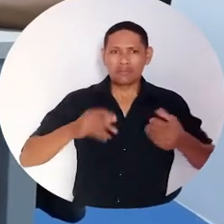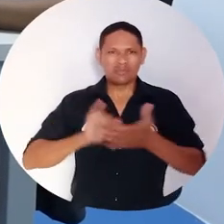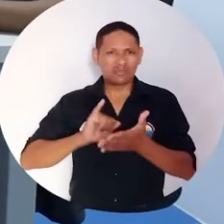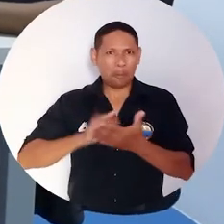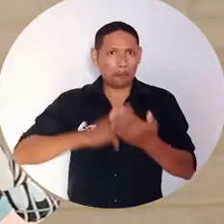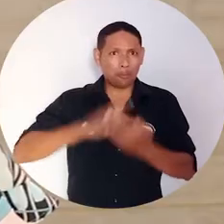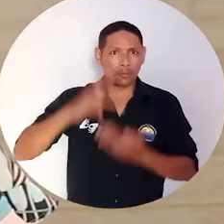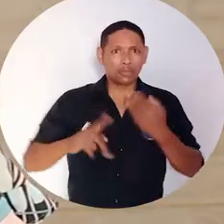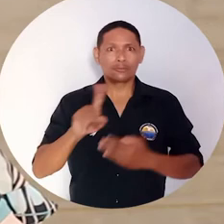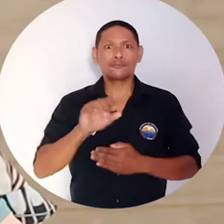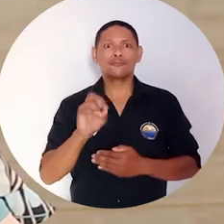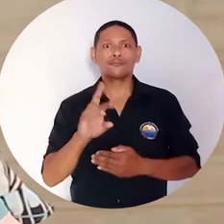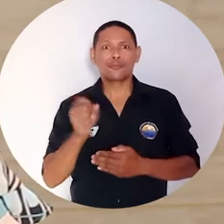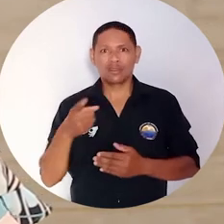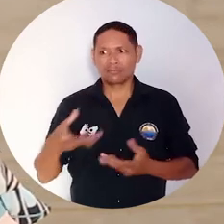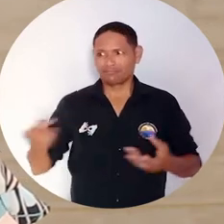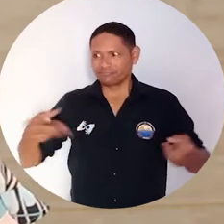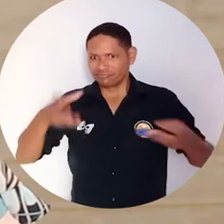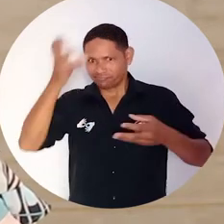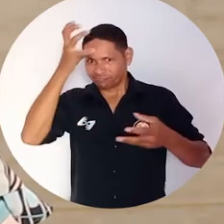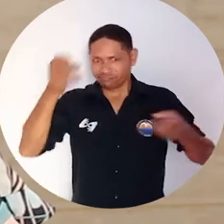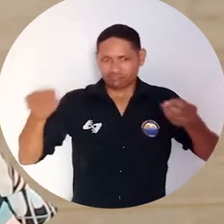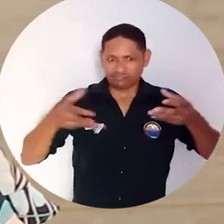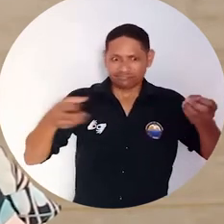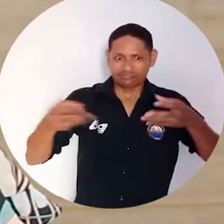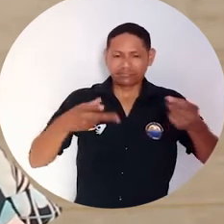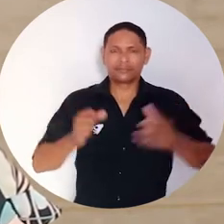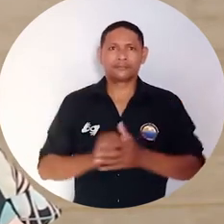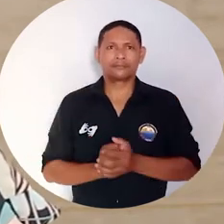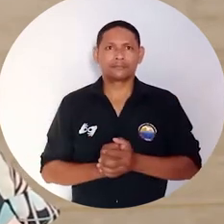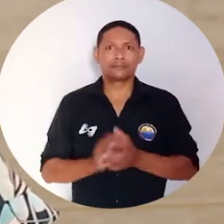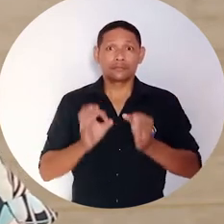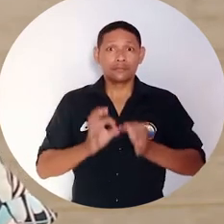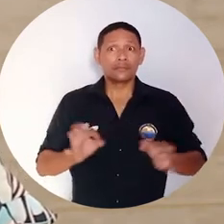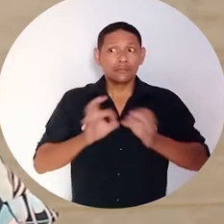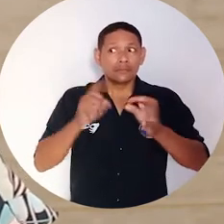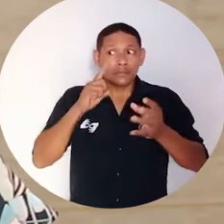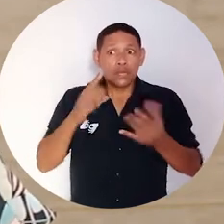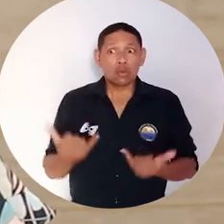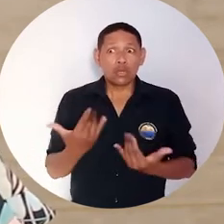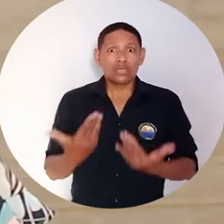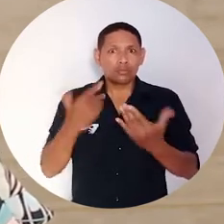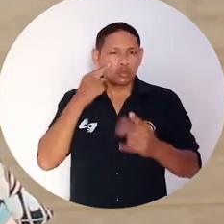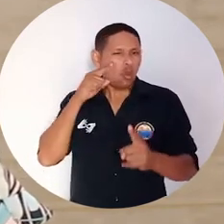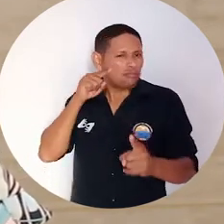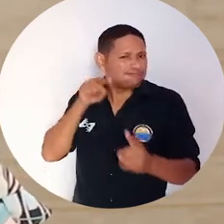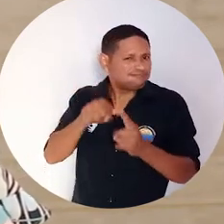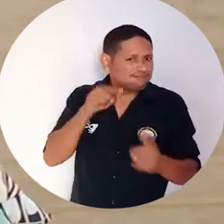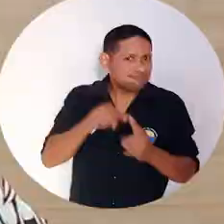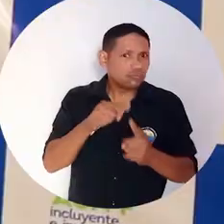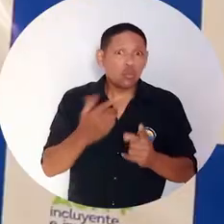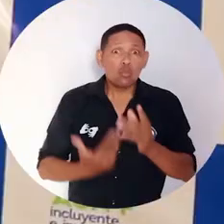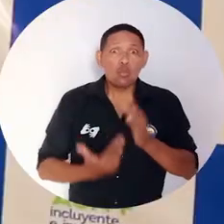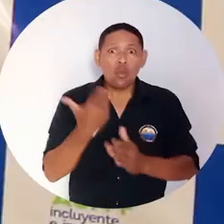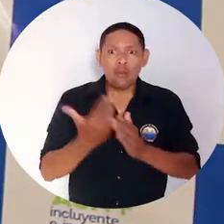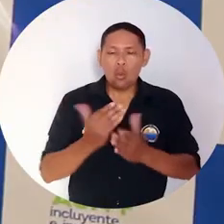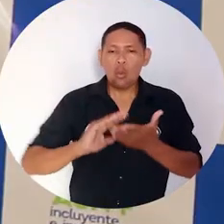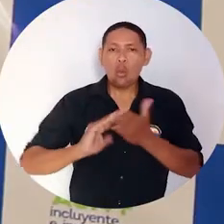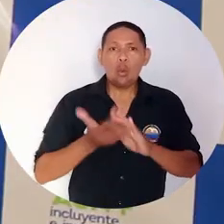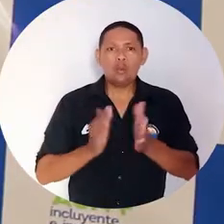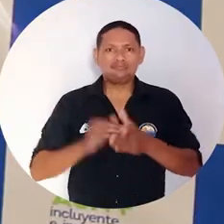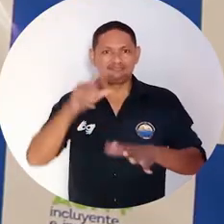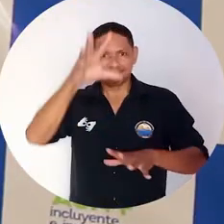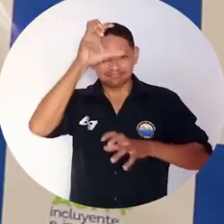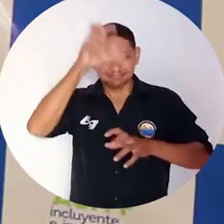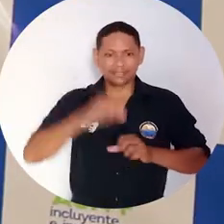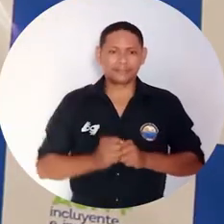de conocimiento. Este micrositio no solo se tratará de la maestría, sino tendrá el propósito de crear una verdadera comunidad de aprendizaje. Hay una gran oportunidad para